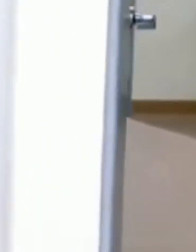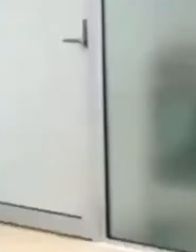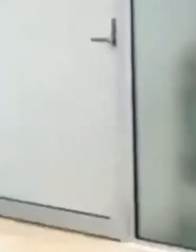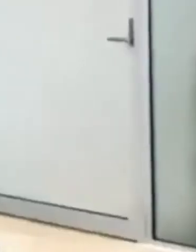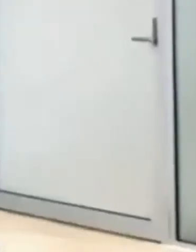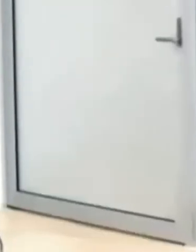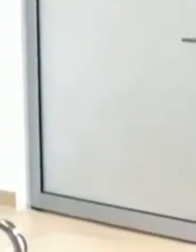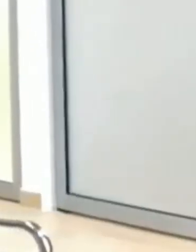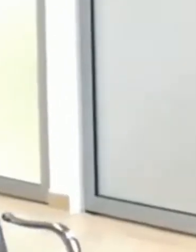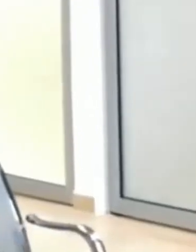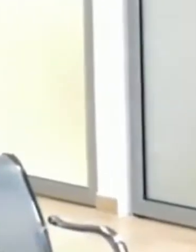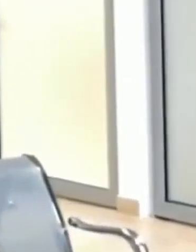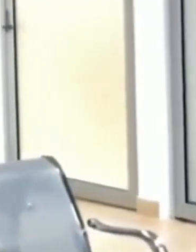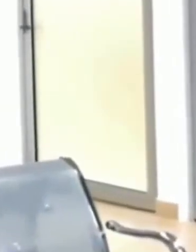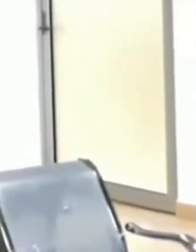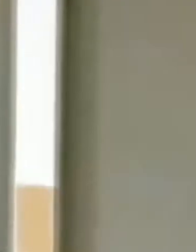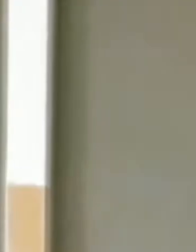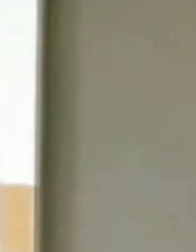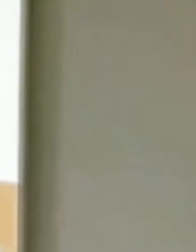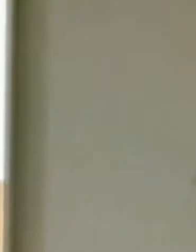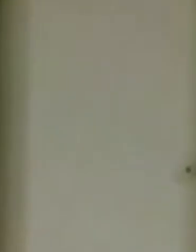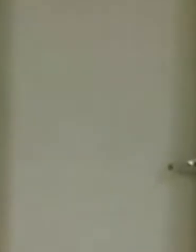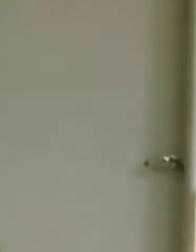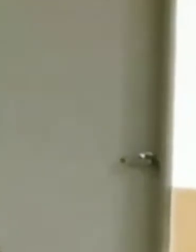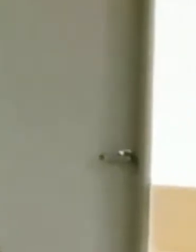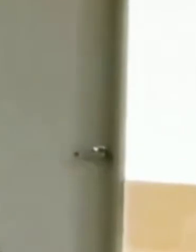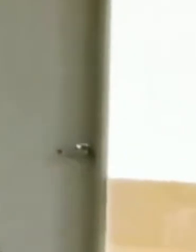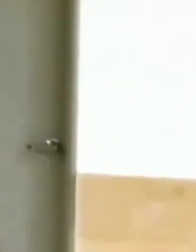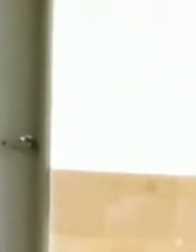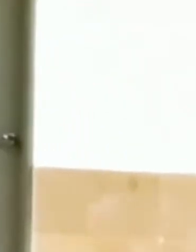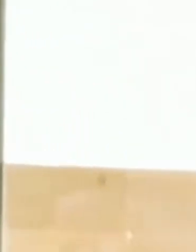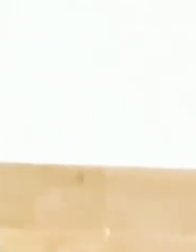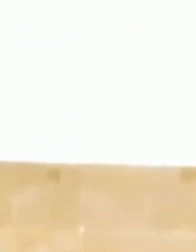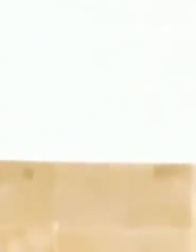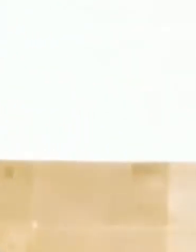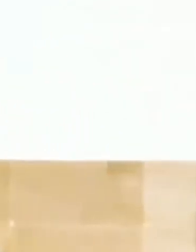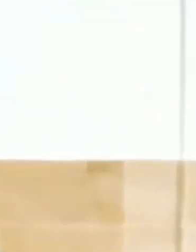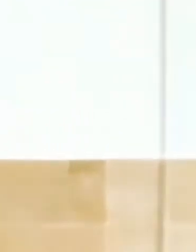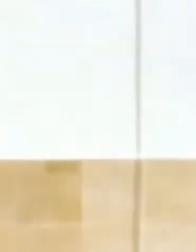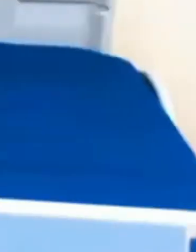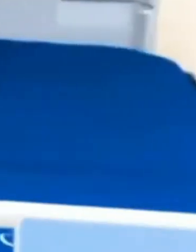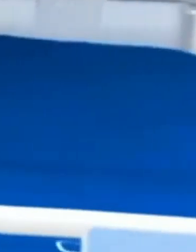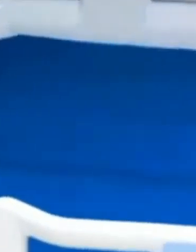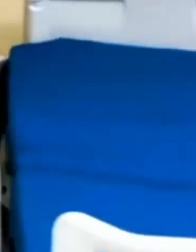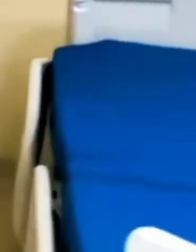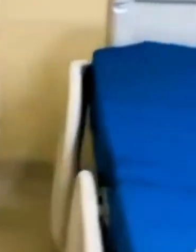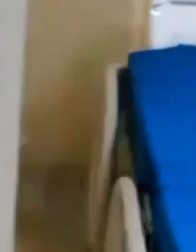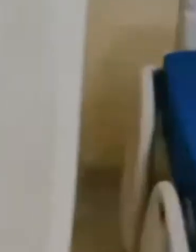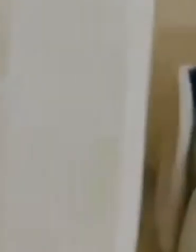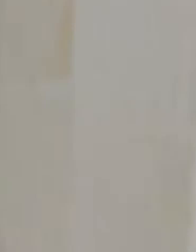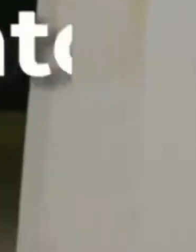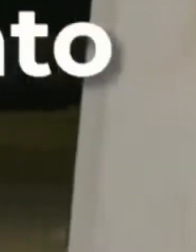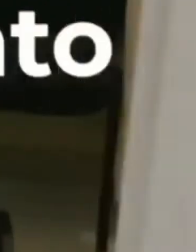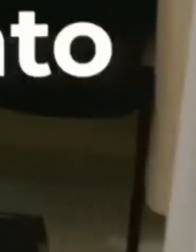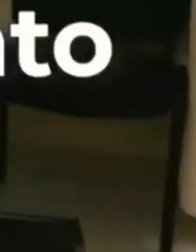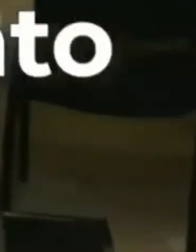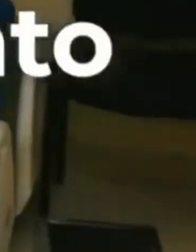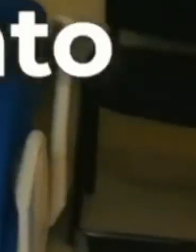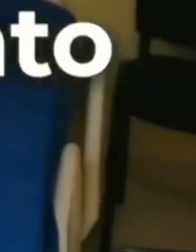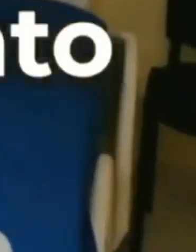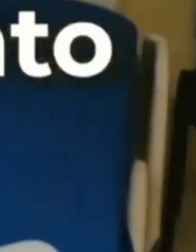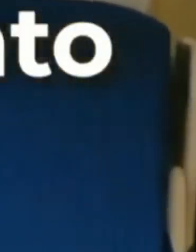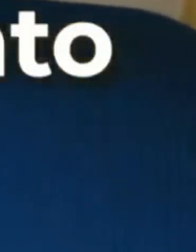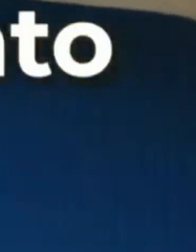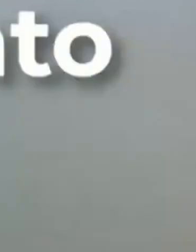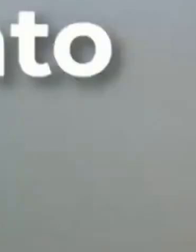Además, dispone de dos laboratorios para trabajo y tres para toma de muestras. También cuenta con espacios para atender